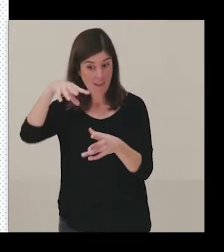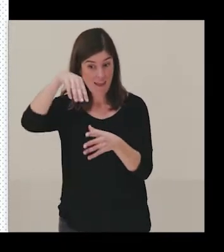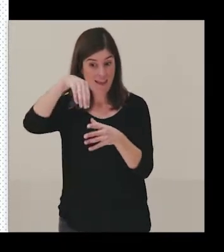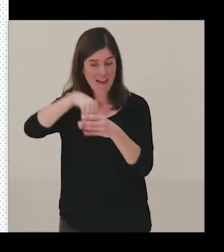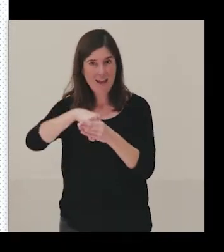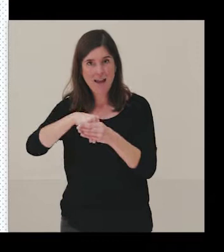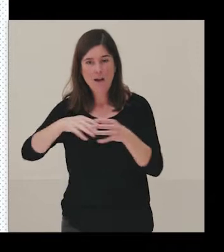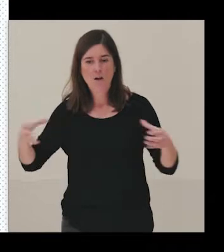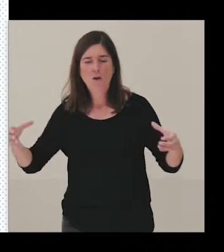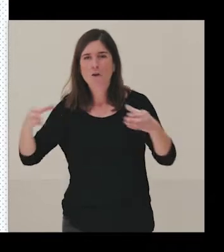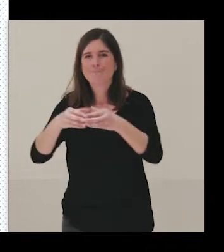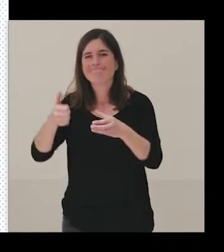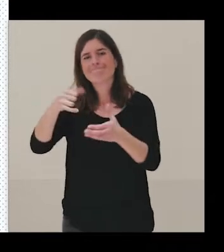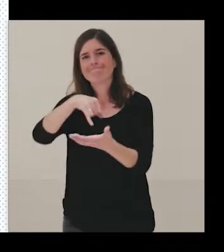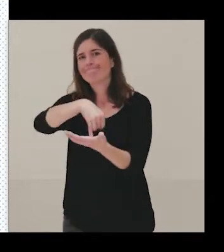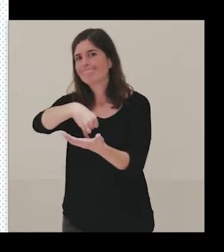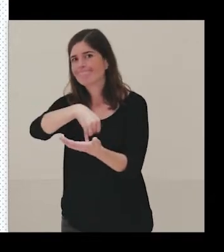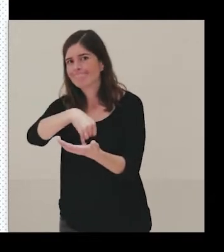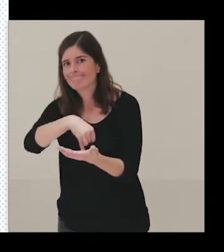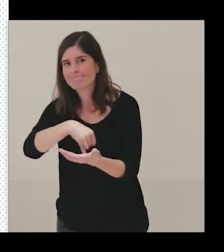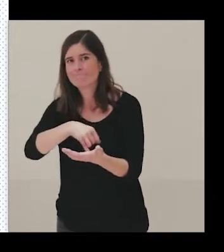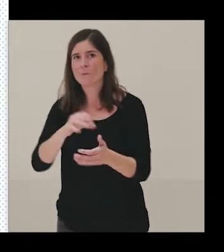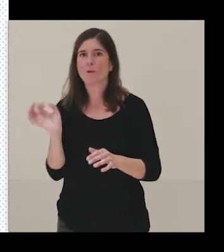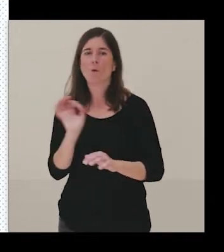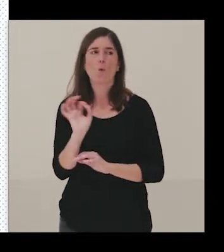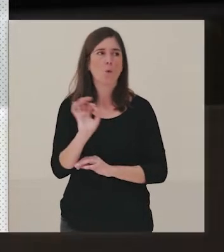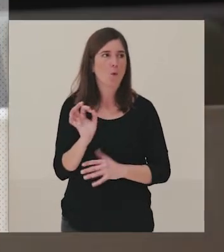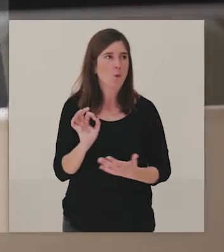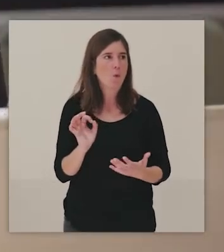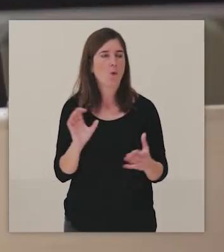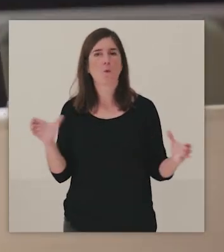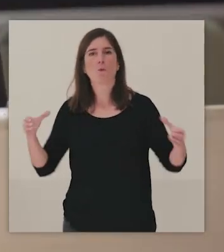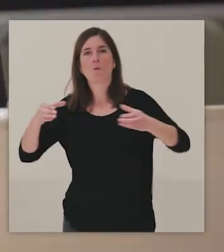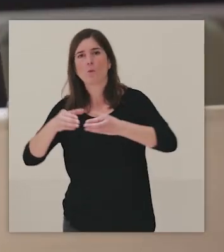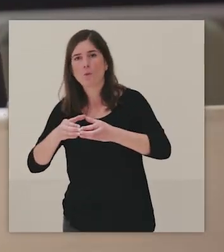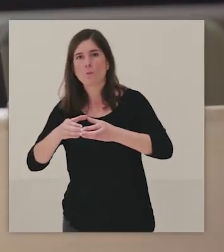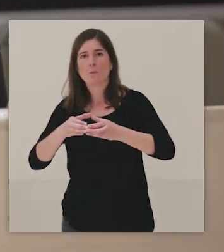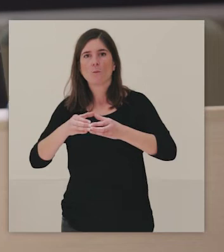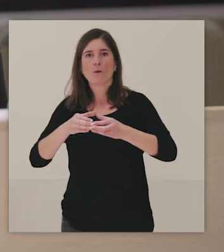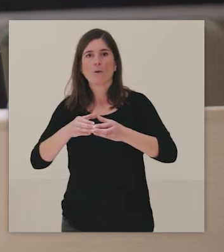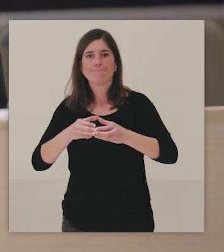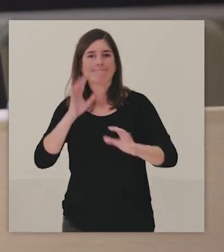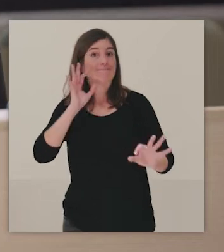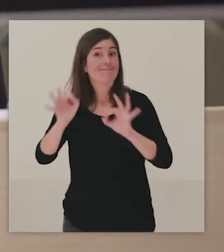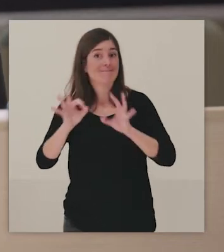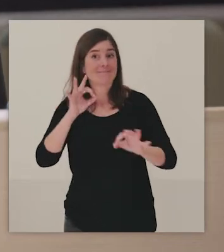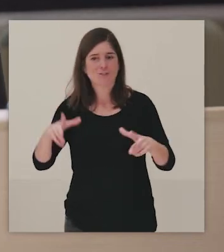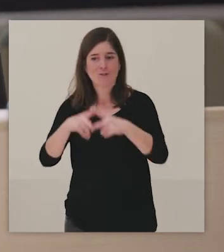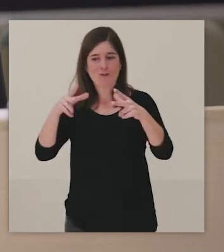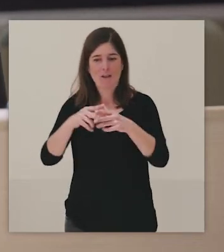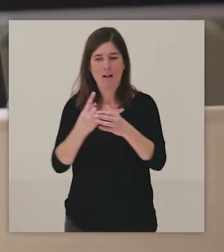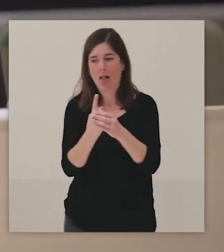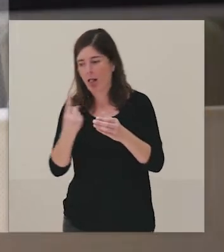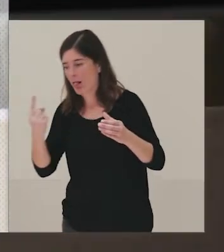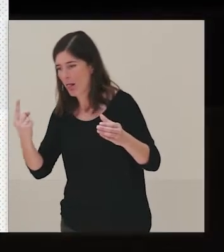vulnerables o público o colectivos en riesgo de exclusión social.